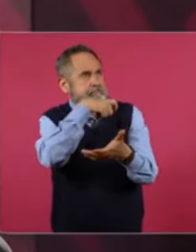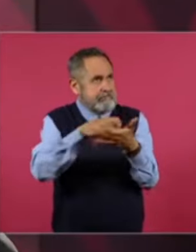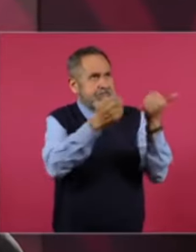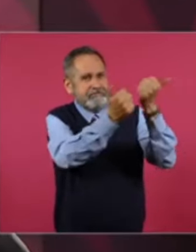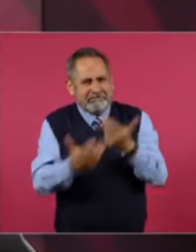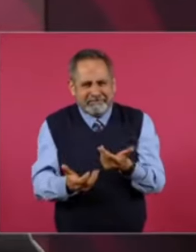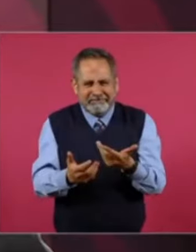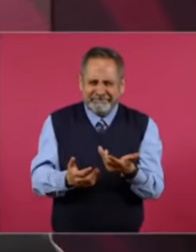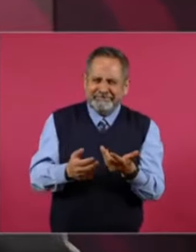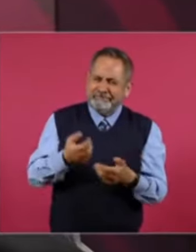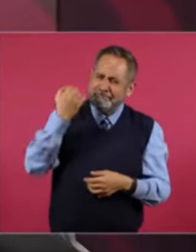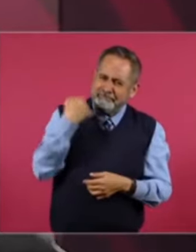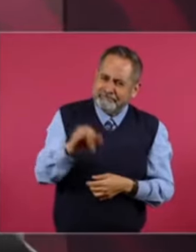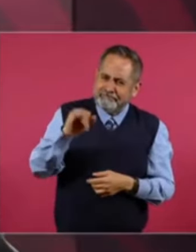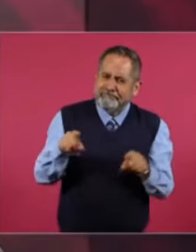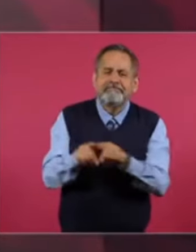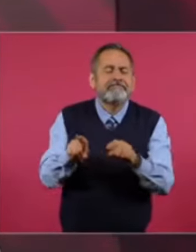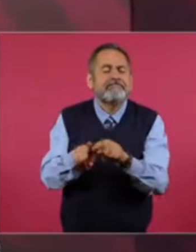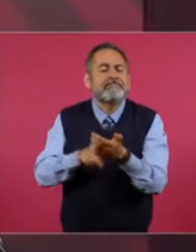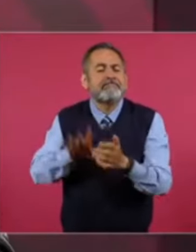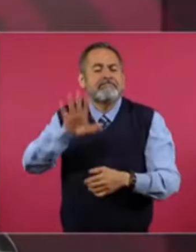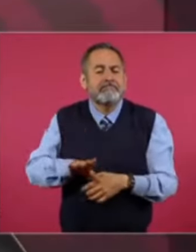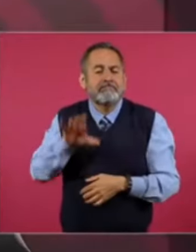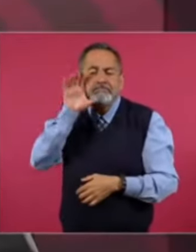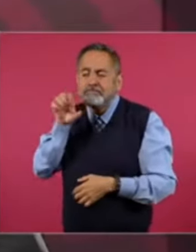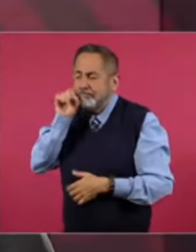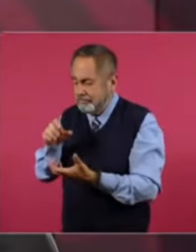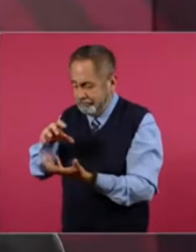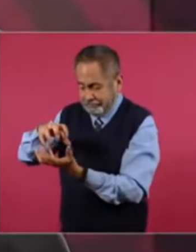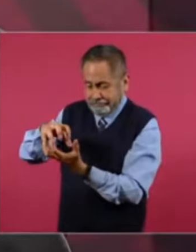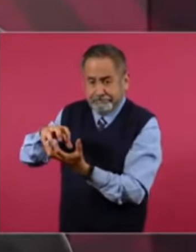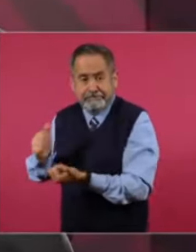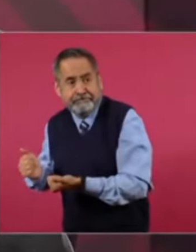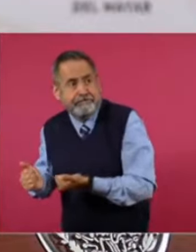vendiéramos naranja. Y compráramos jugo de naranja.